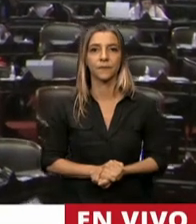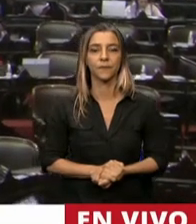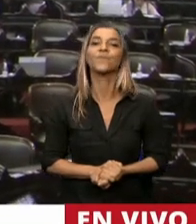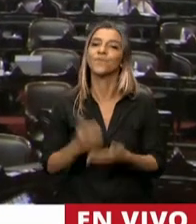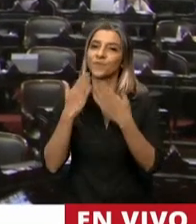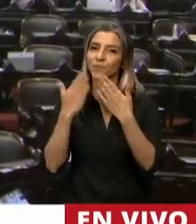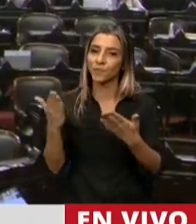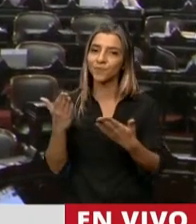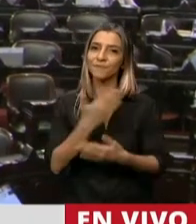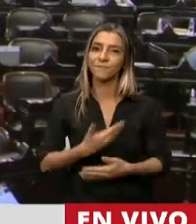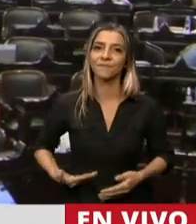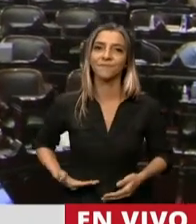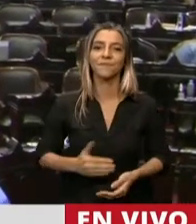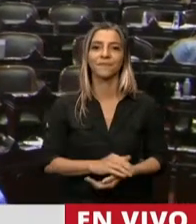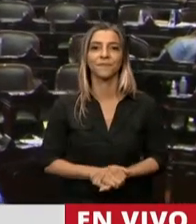muchas gracias señor presidente.